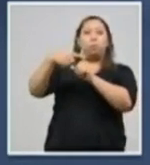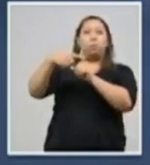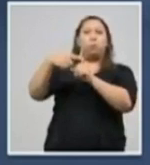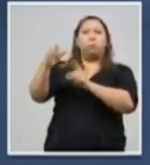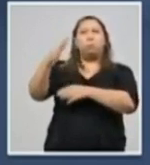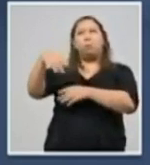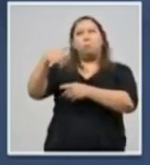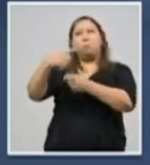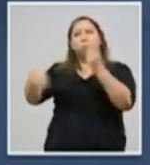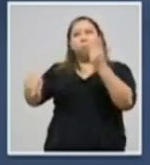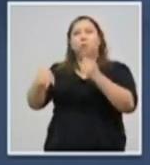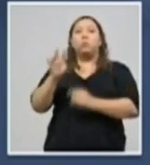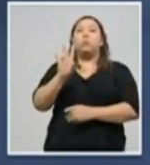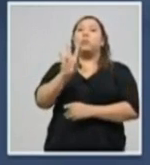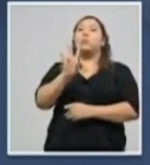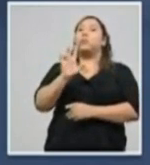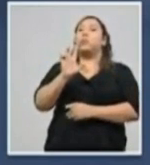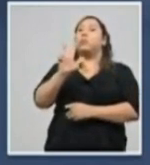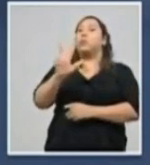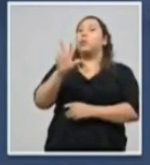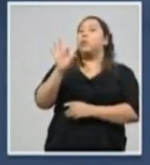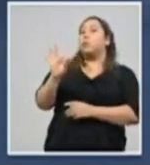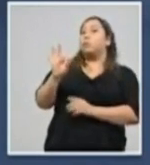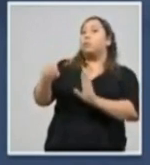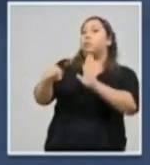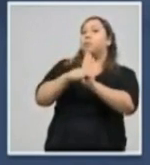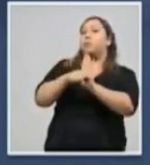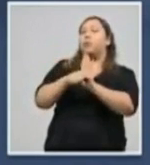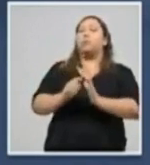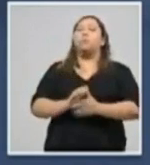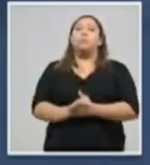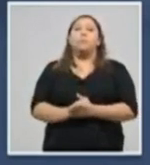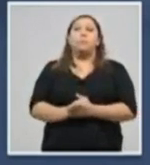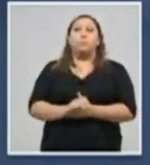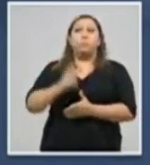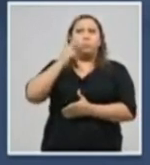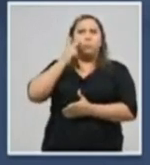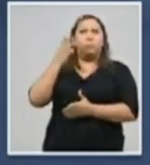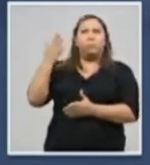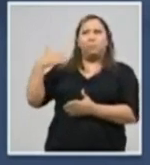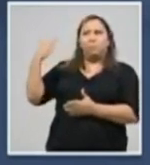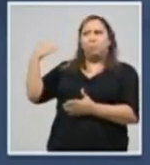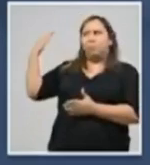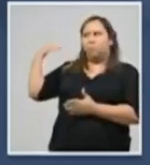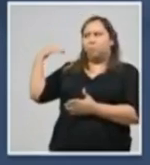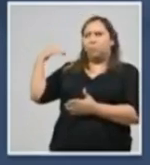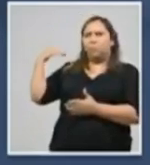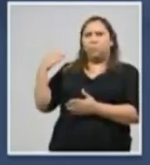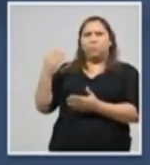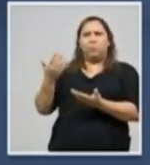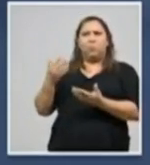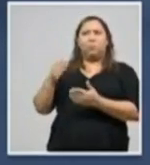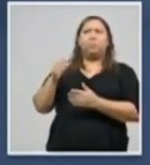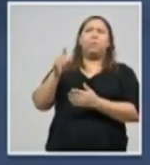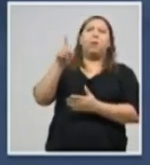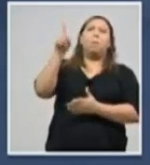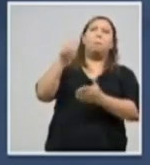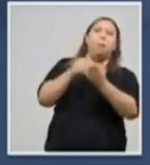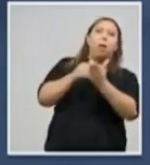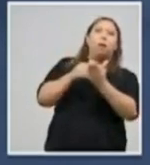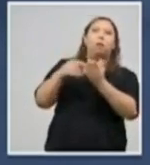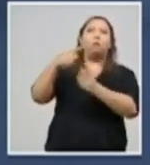prácticamente, y 739 negativas. Hemos visto que en los últimos días aproximadamente la mitad de las pruebas que se realizan